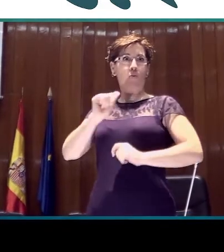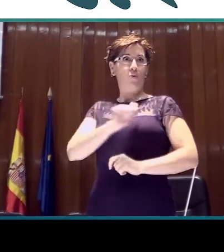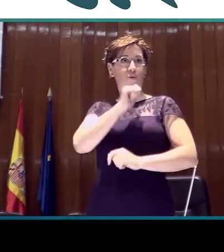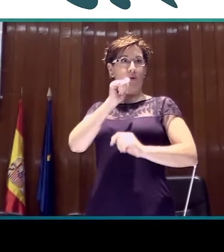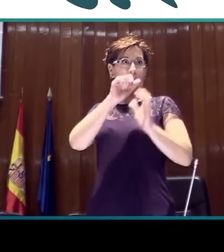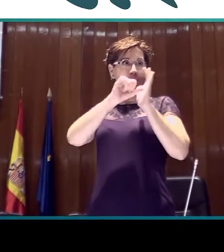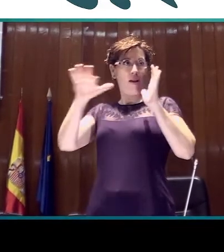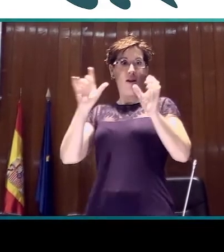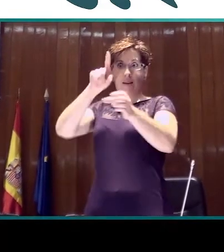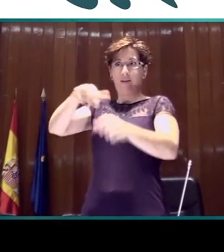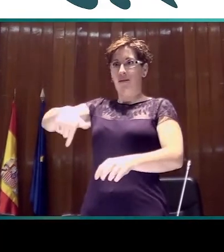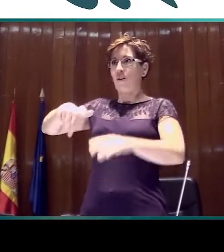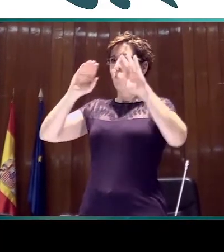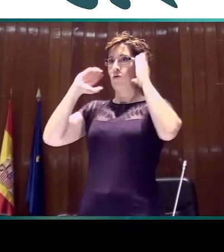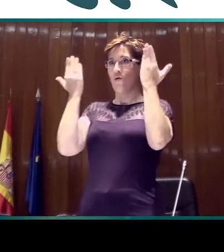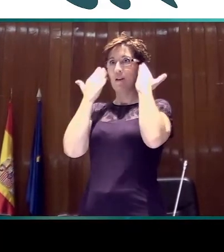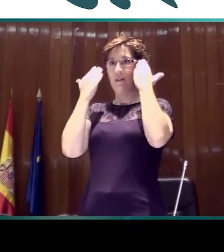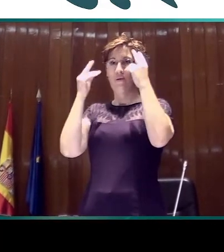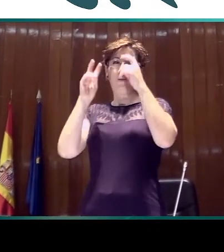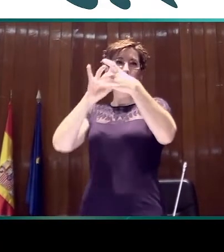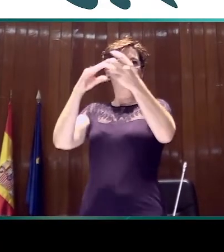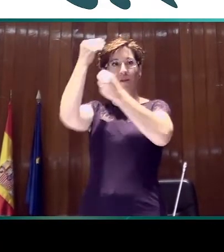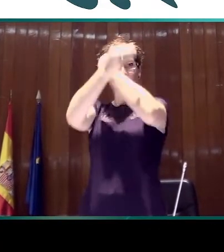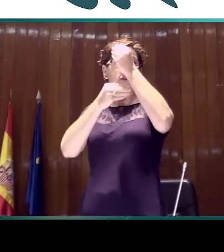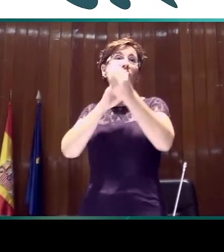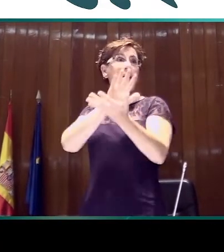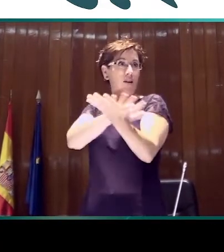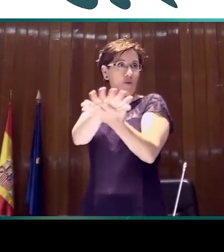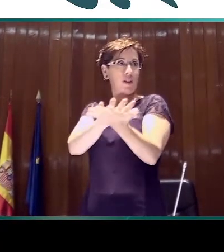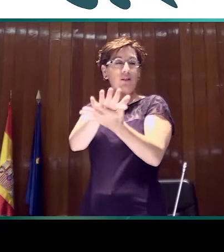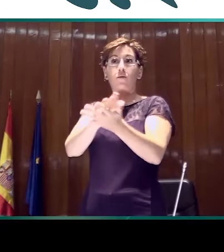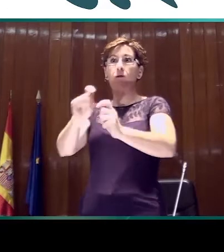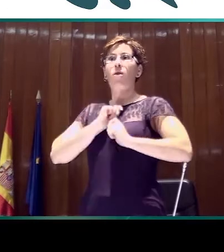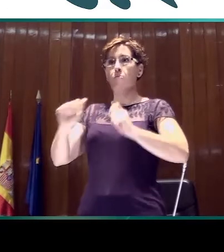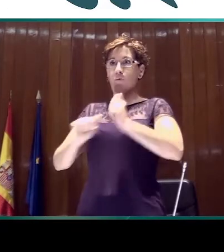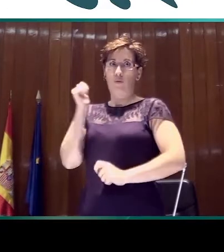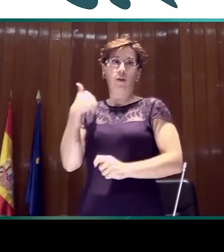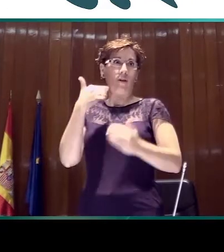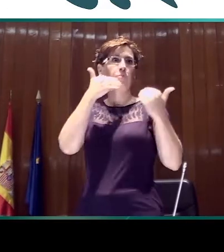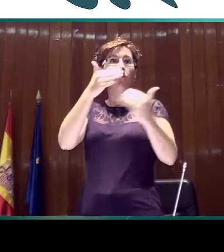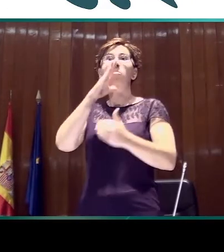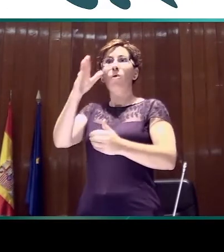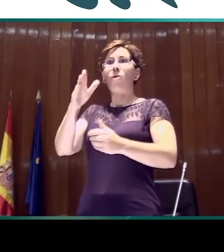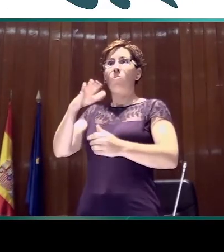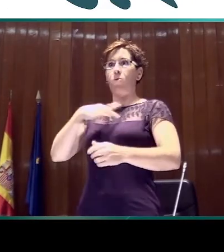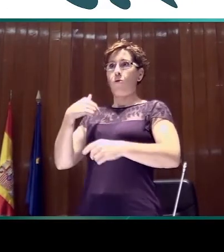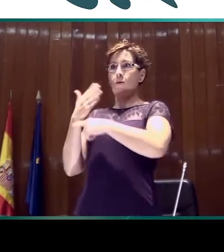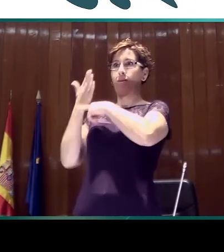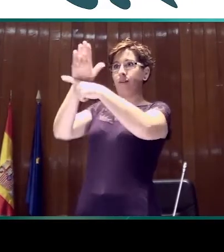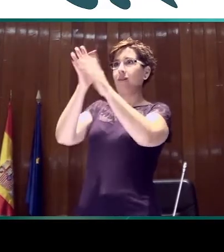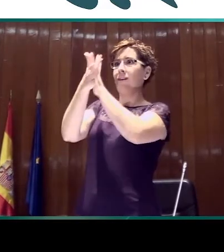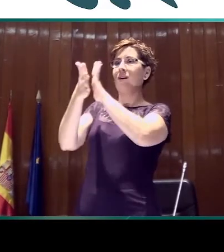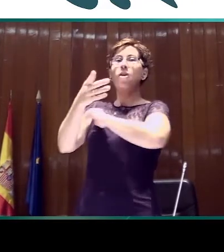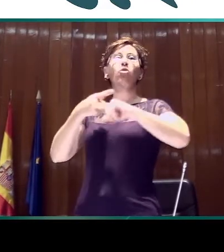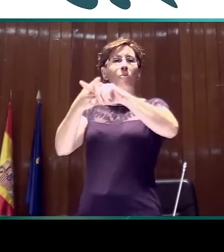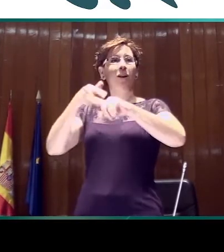en este congreso de reflexión sobre la lengua de signos y que me permite presentar y compartir este estudio que es fruto del